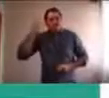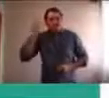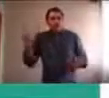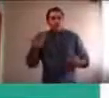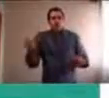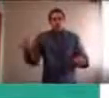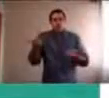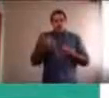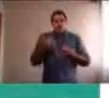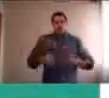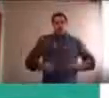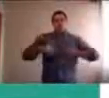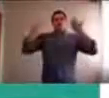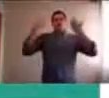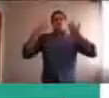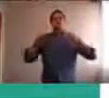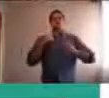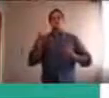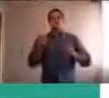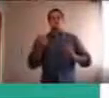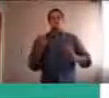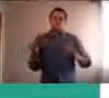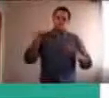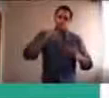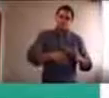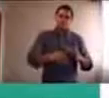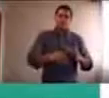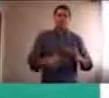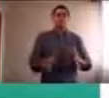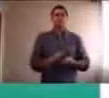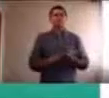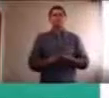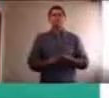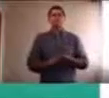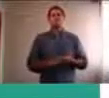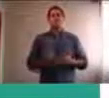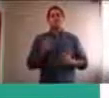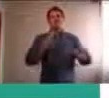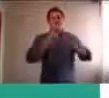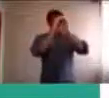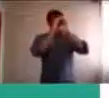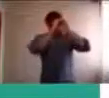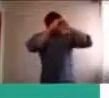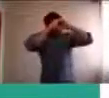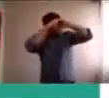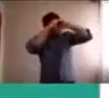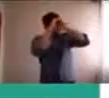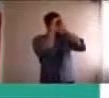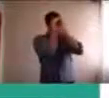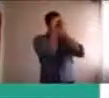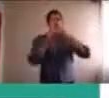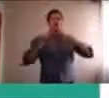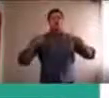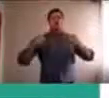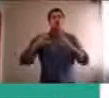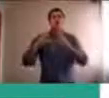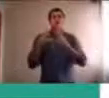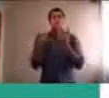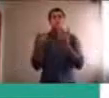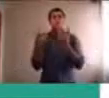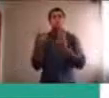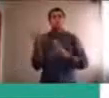objetos que podemos poner, en la tranquicaja, calidoscopio, pelotas blandas, esas que nos ayudan, a descargar con las manos,